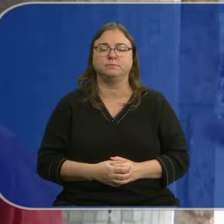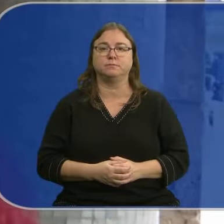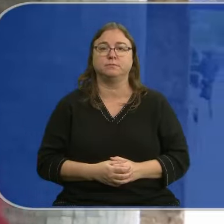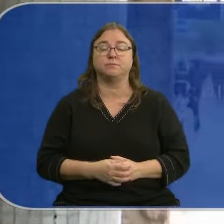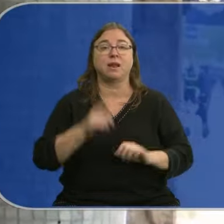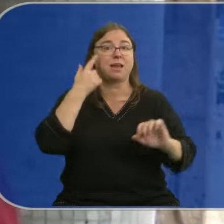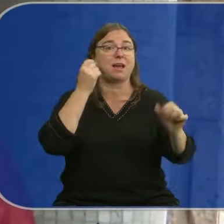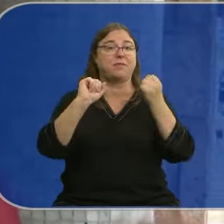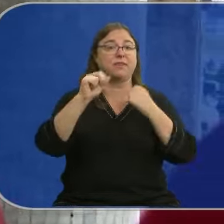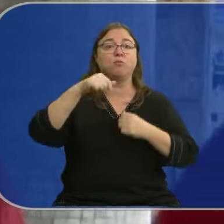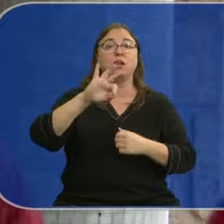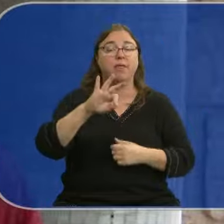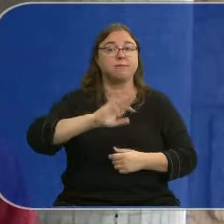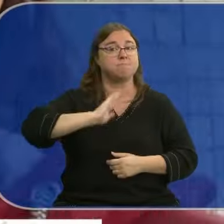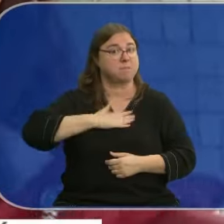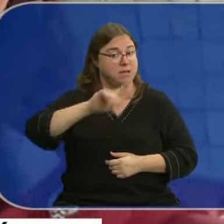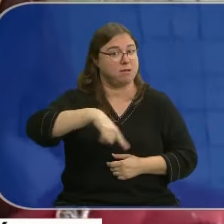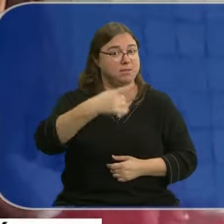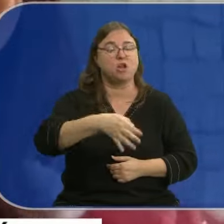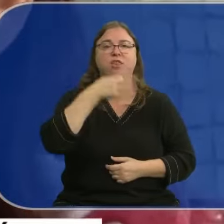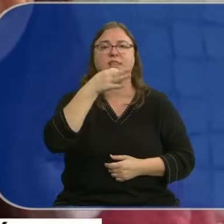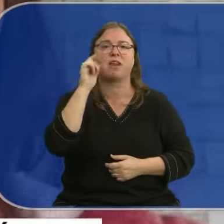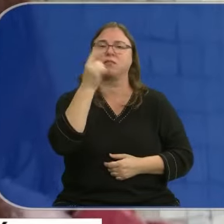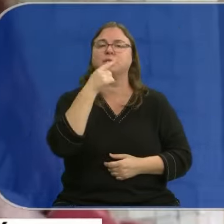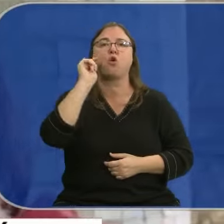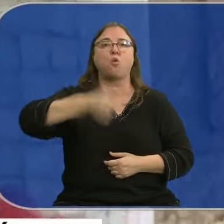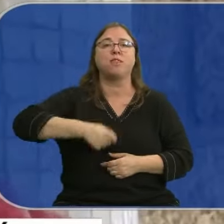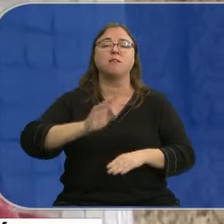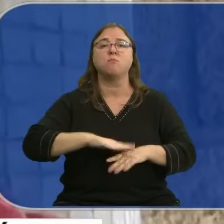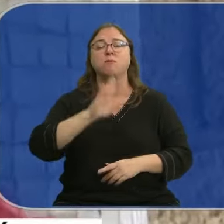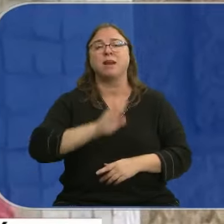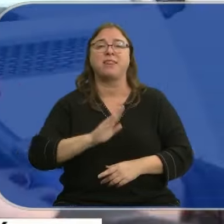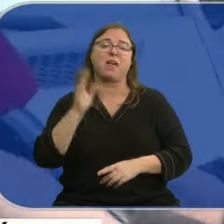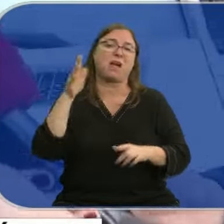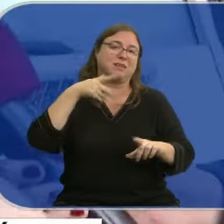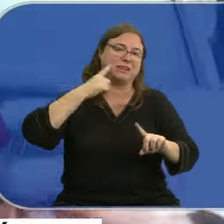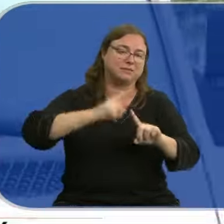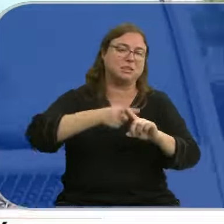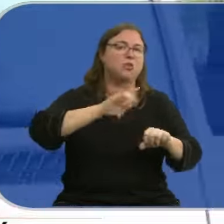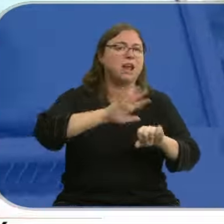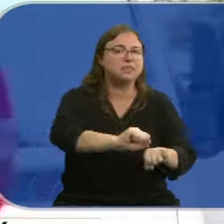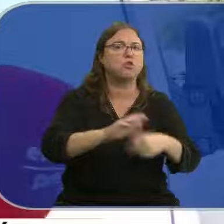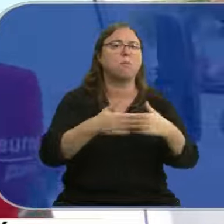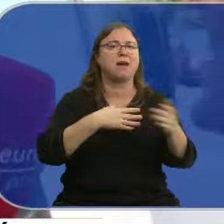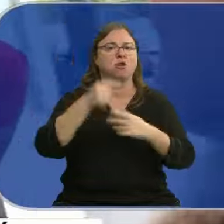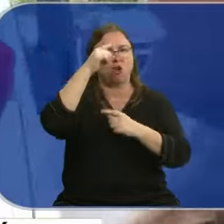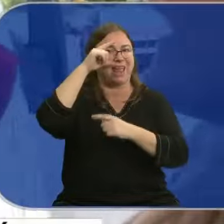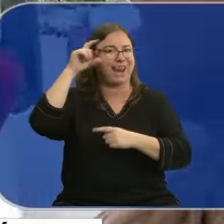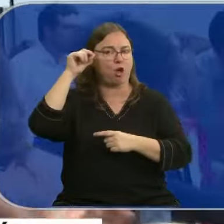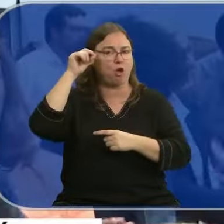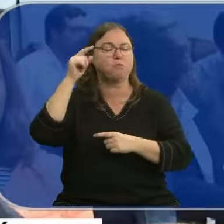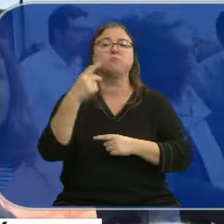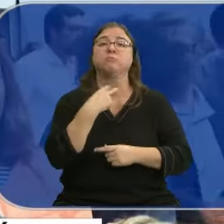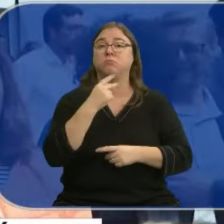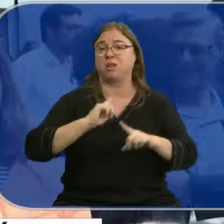La actriz Elisa Muliá declarará pasado mañana ante el juez por la presunta agresión sexual que sufrió por parte de Íñigo Errejón. El ex